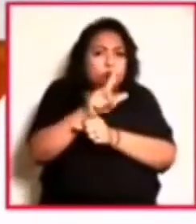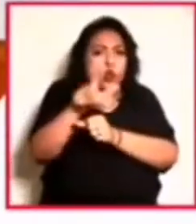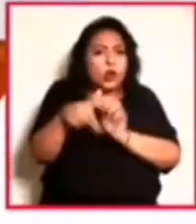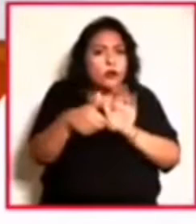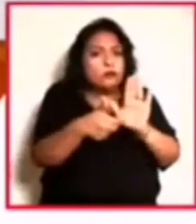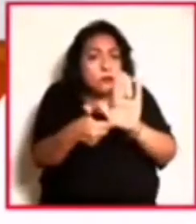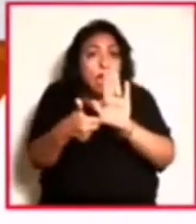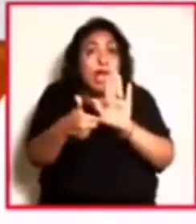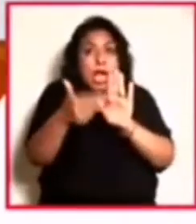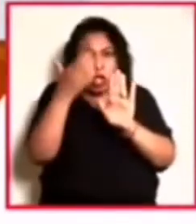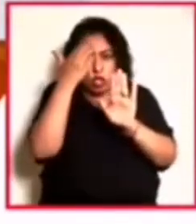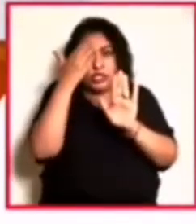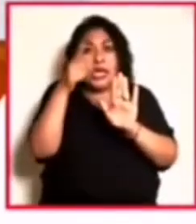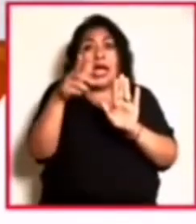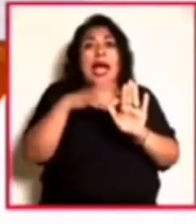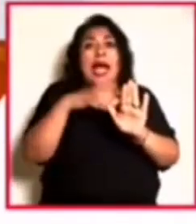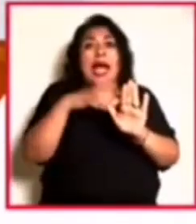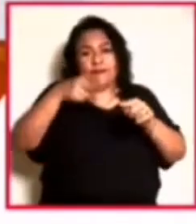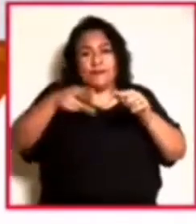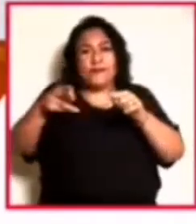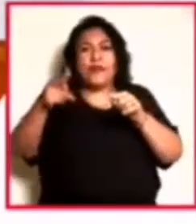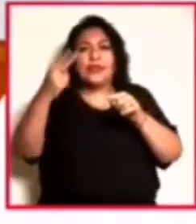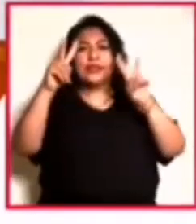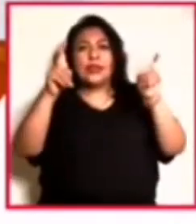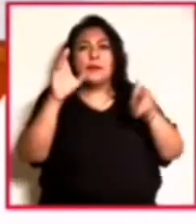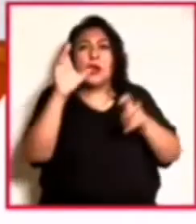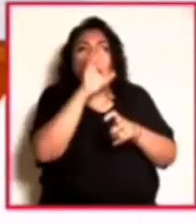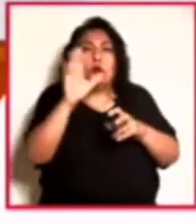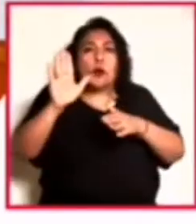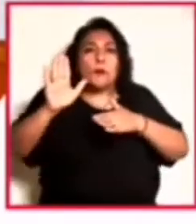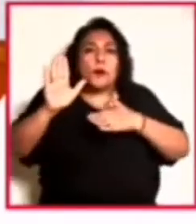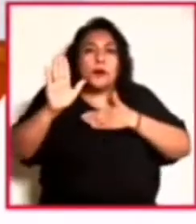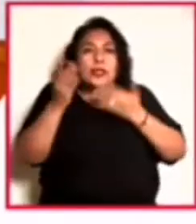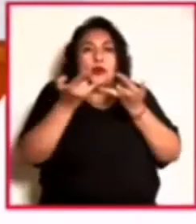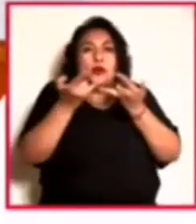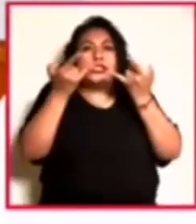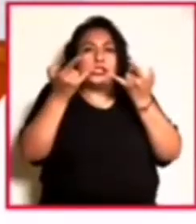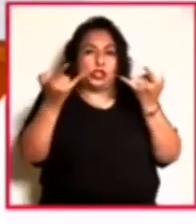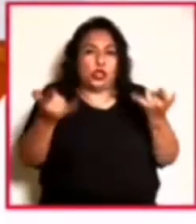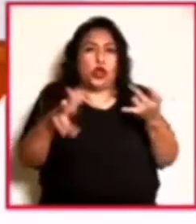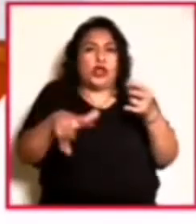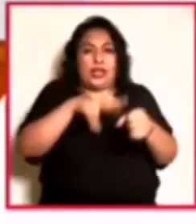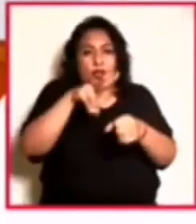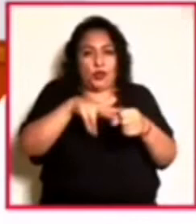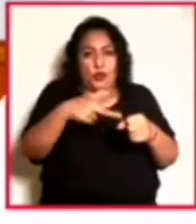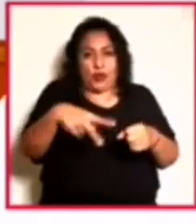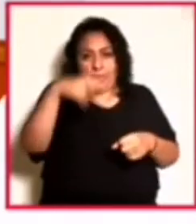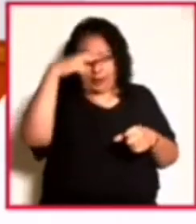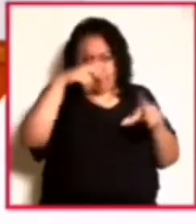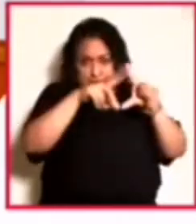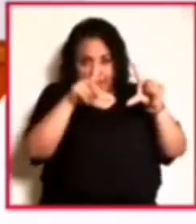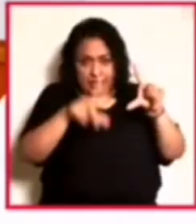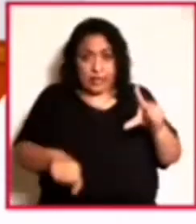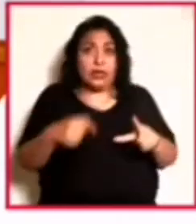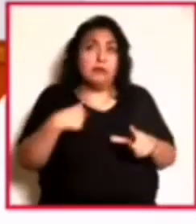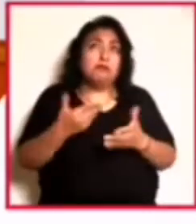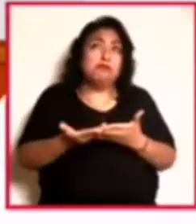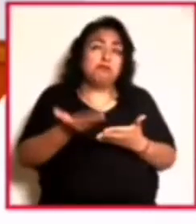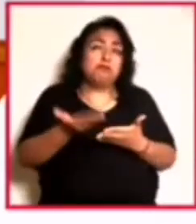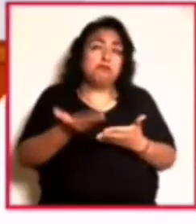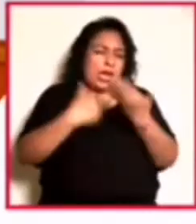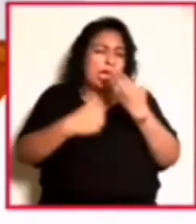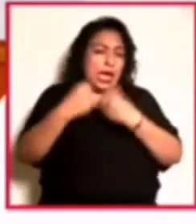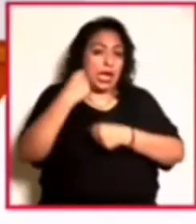conocerlos está la serie Curiosos y Comprometidos, una historia natural mexicana. Desde hace algunos años